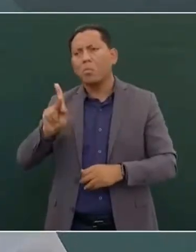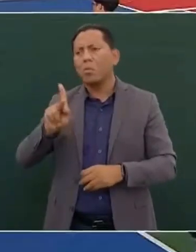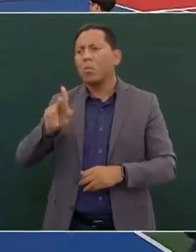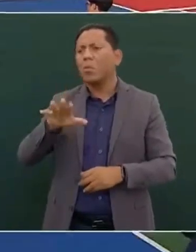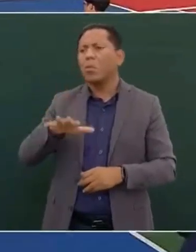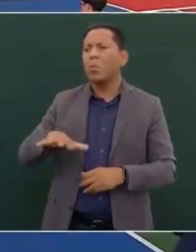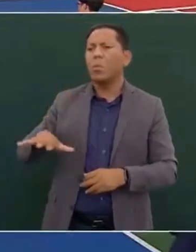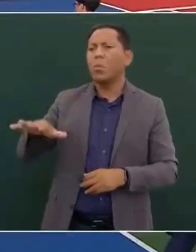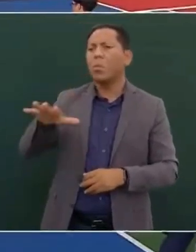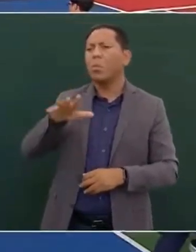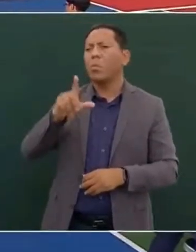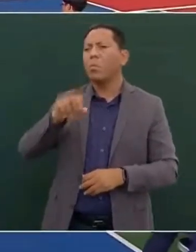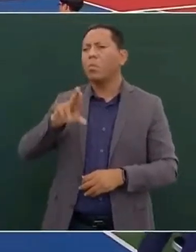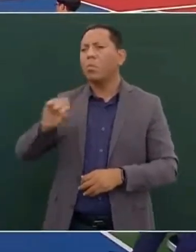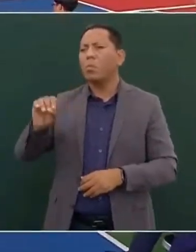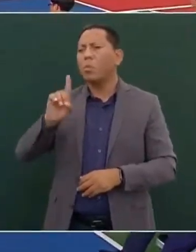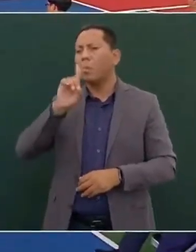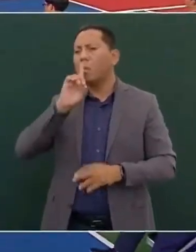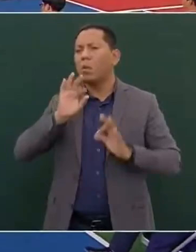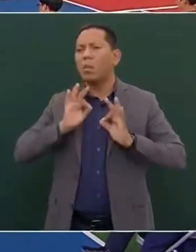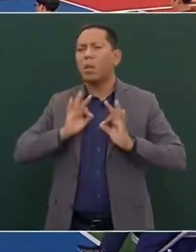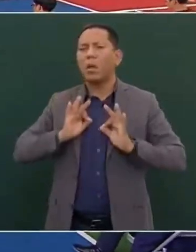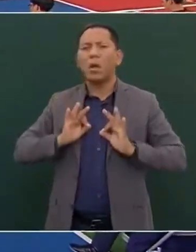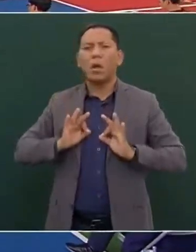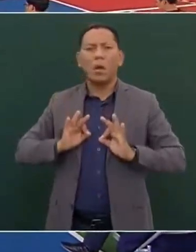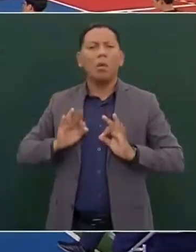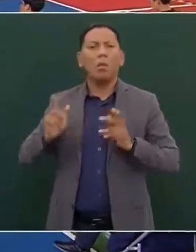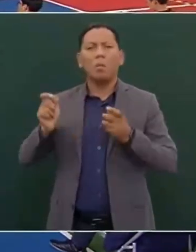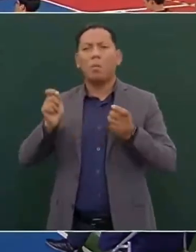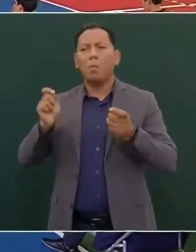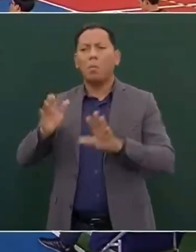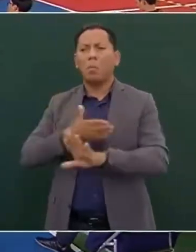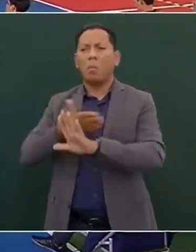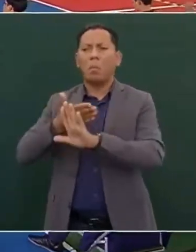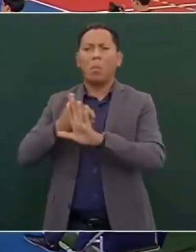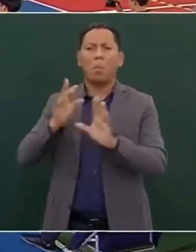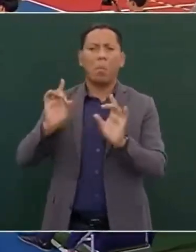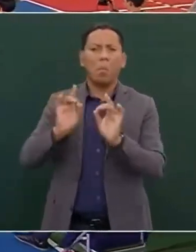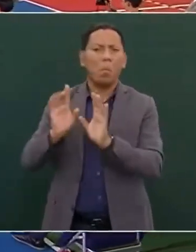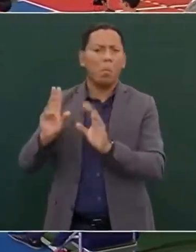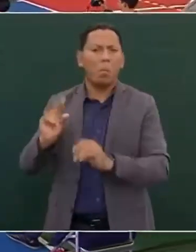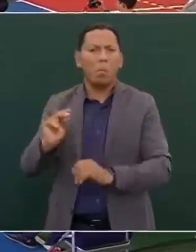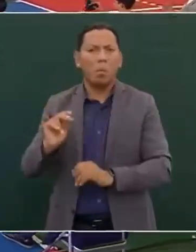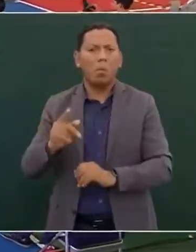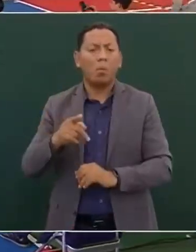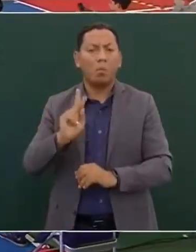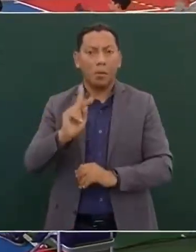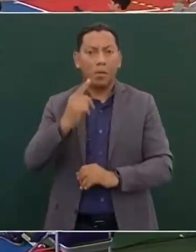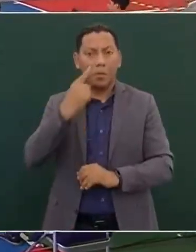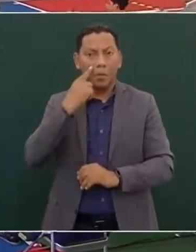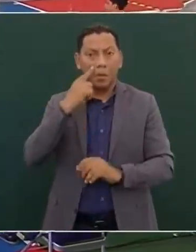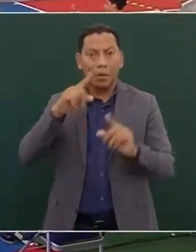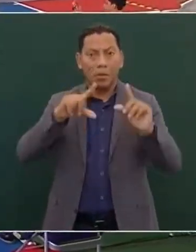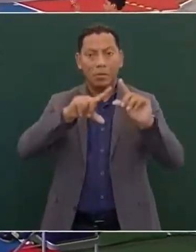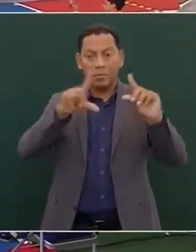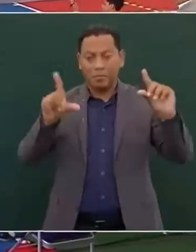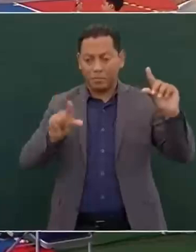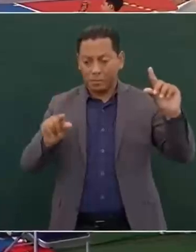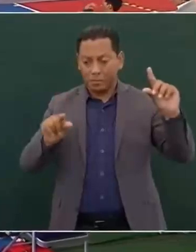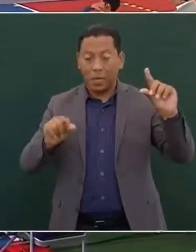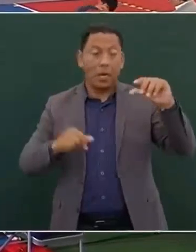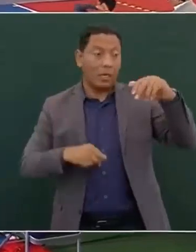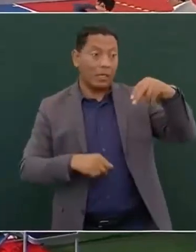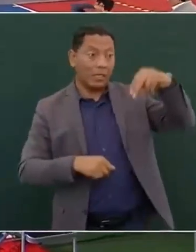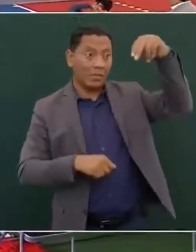descontrol, de violencia. Sin embargo, hacia el norte tenemos problemas.